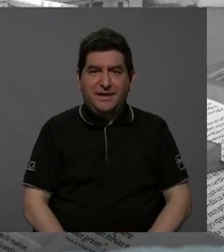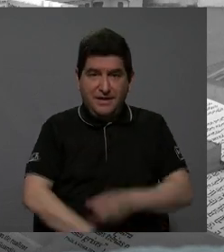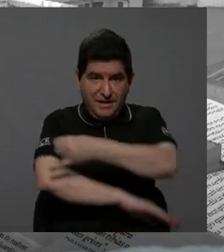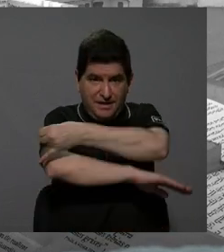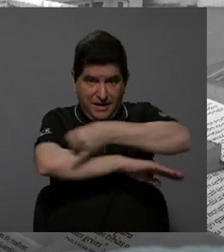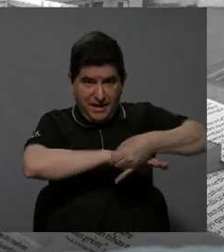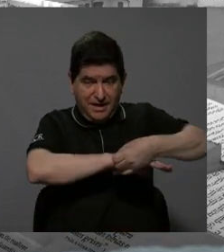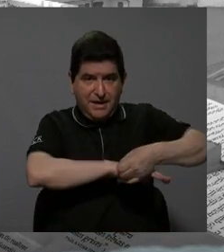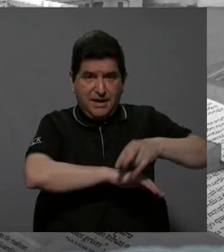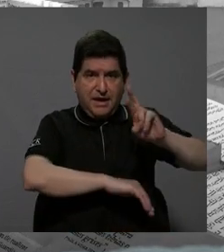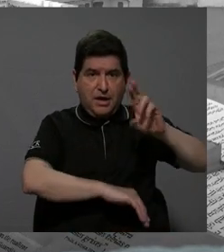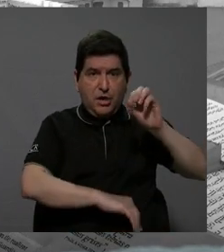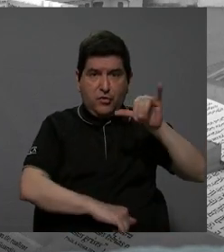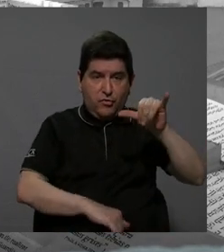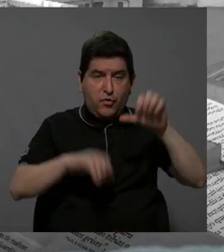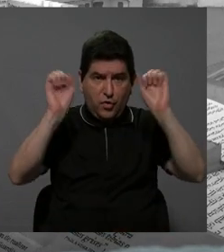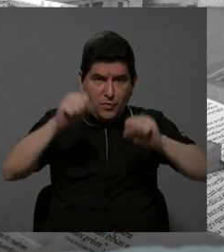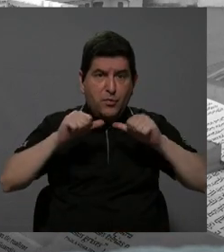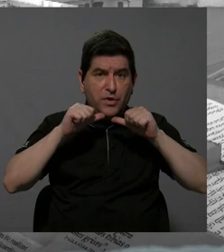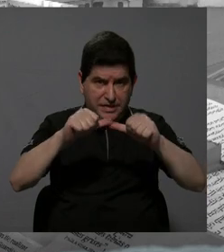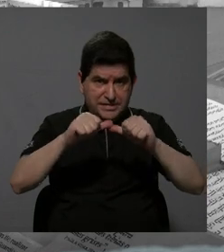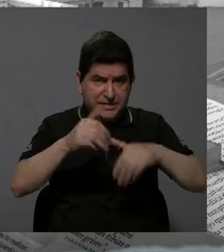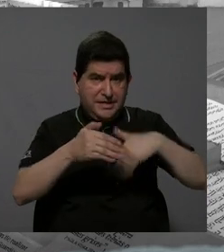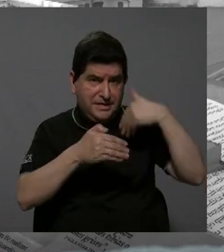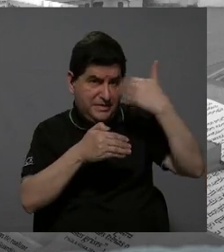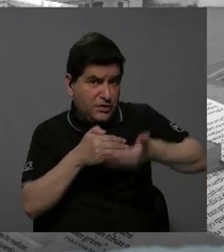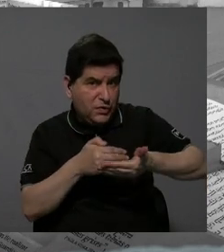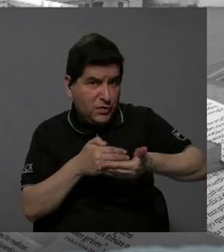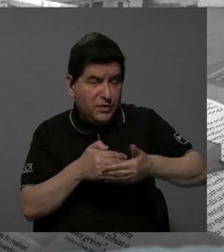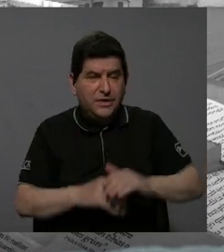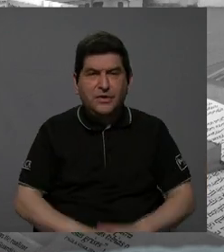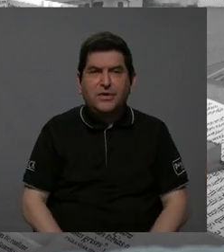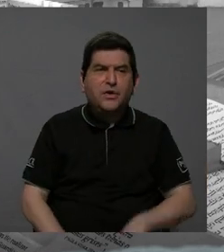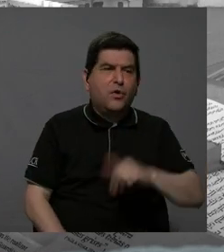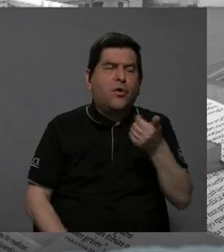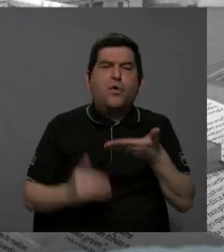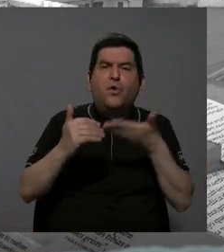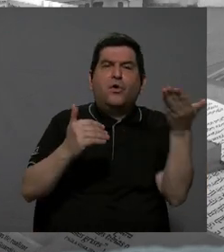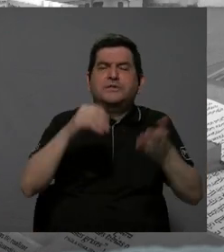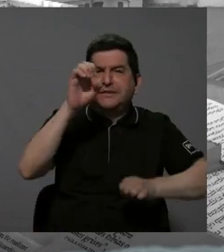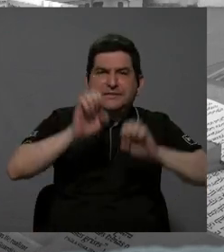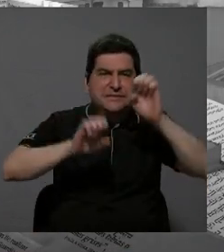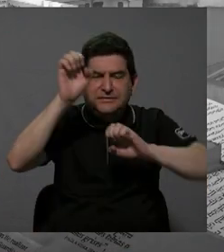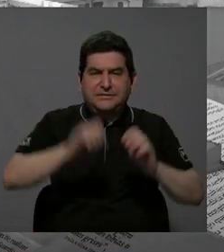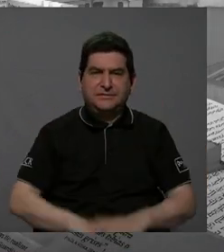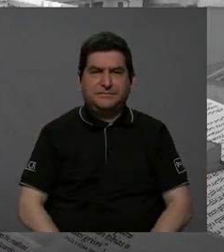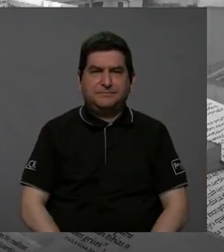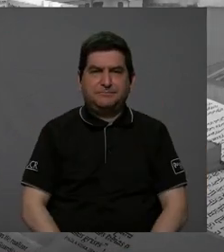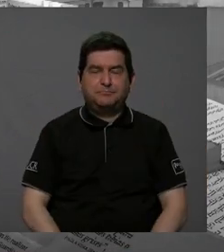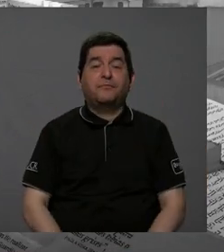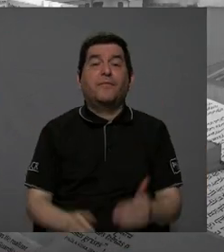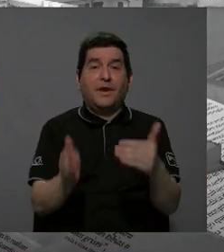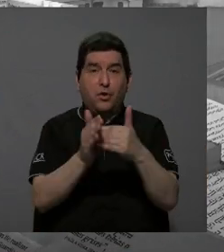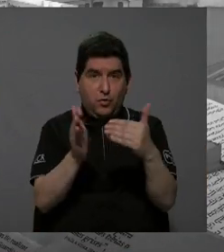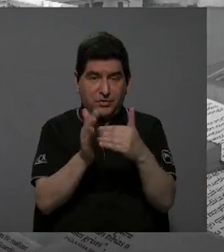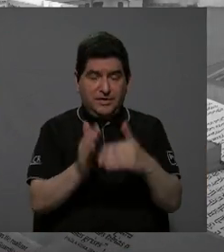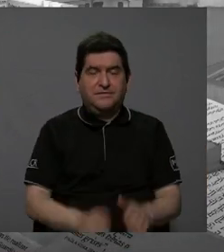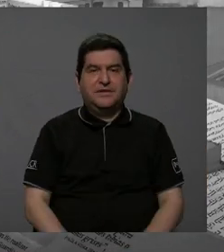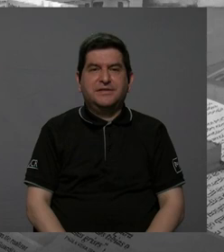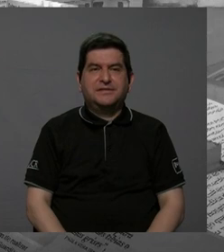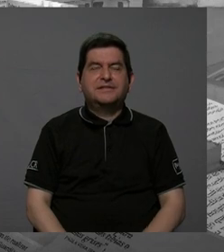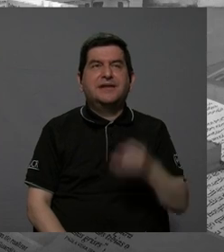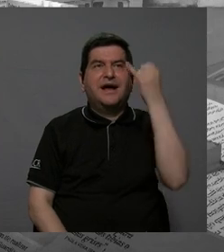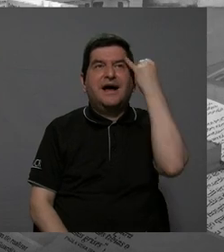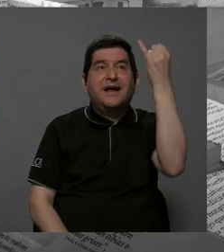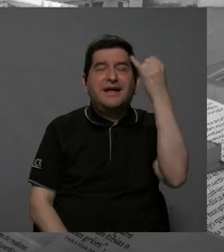quisiera seguir con después de qué otros aspectos se evaluaron. Claro. De nuevo, volviendo al principio, al